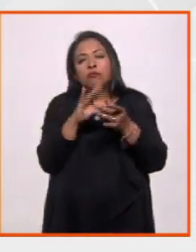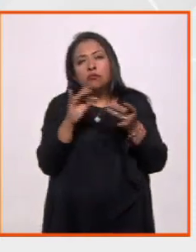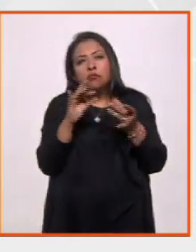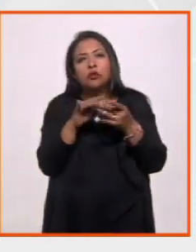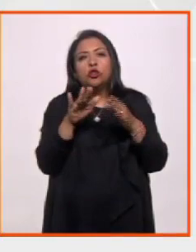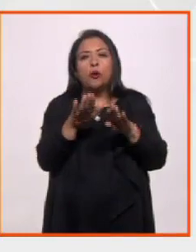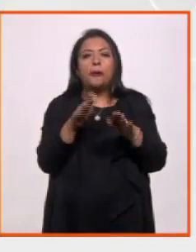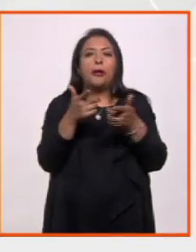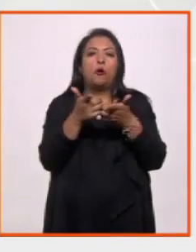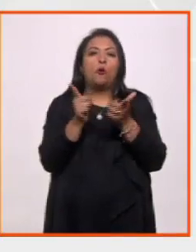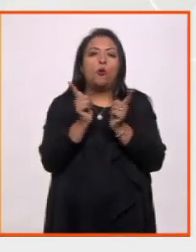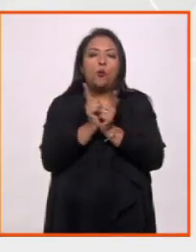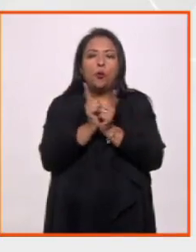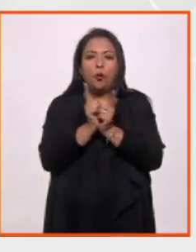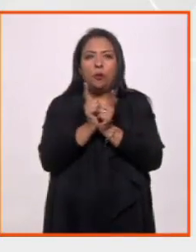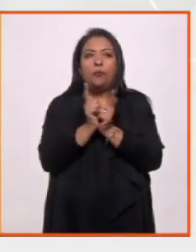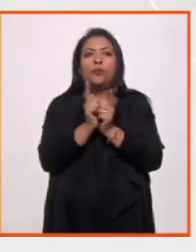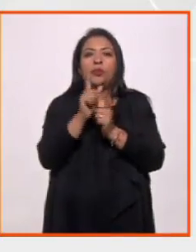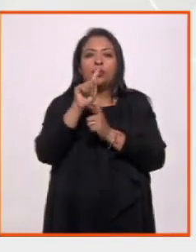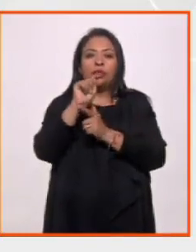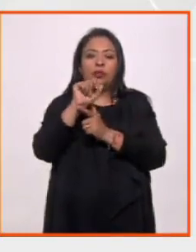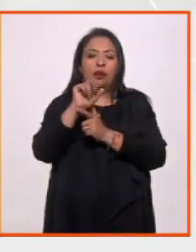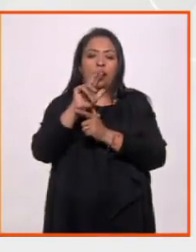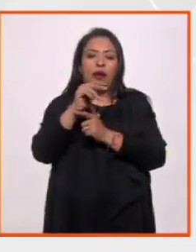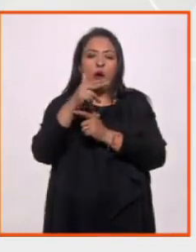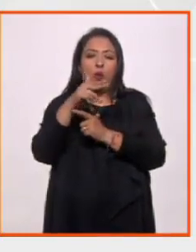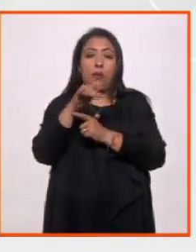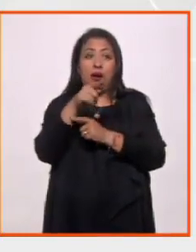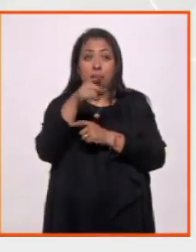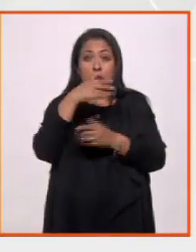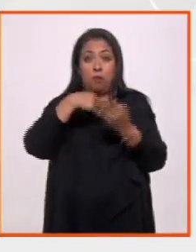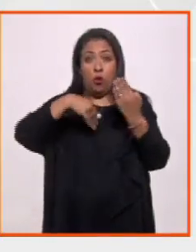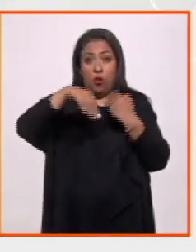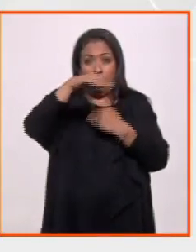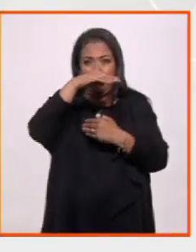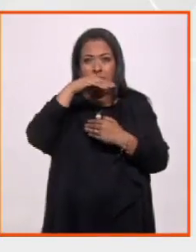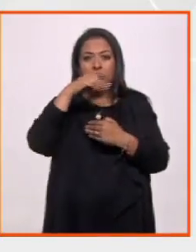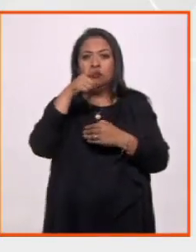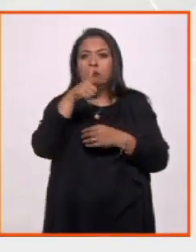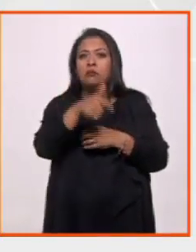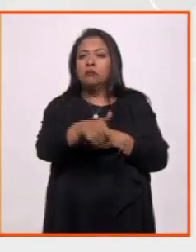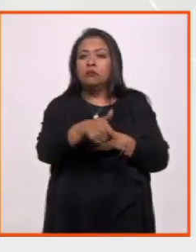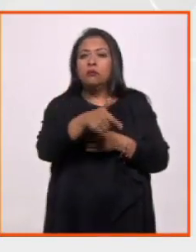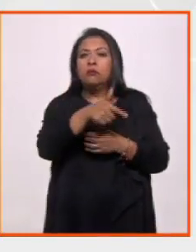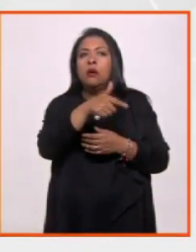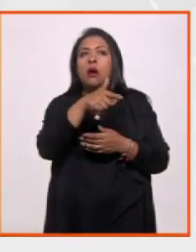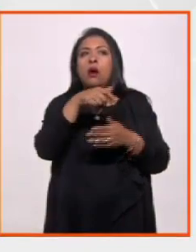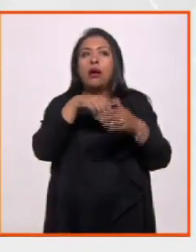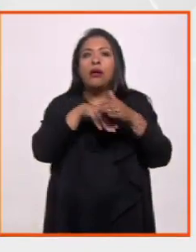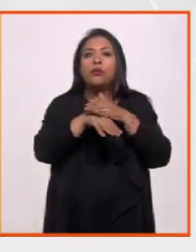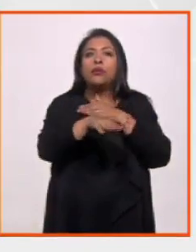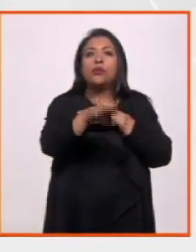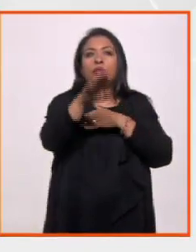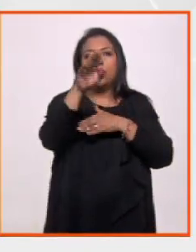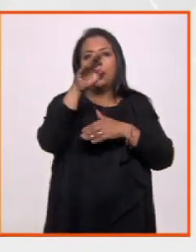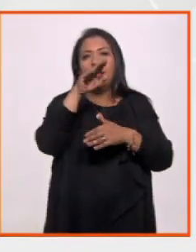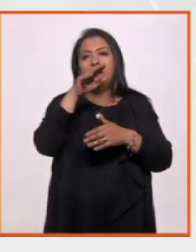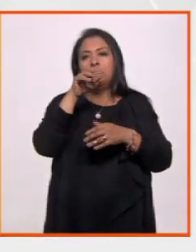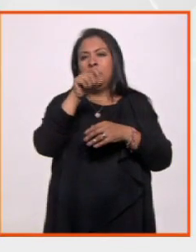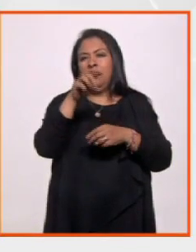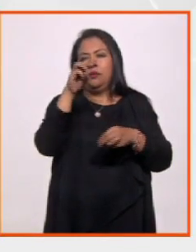Tarumara, porque estas momias fueron localizadas a la entrada de la sierra